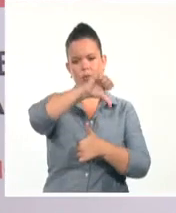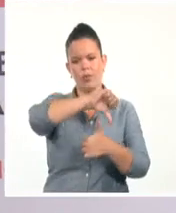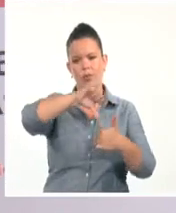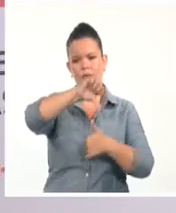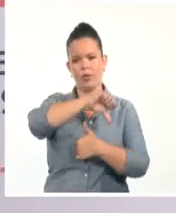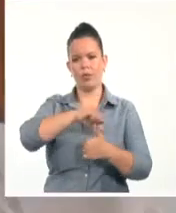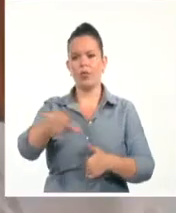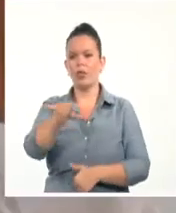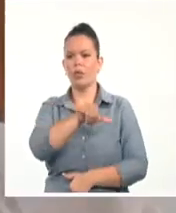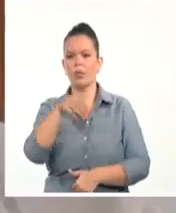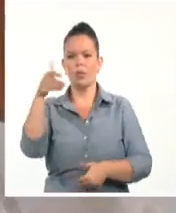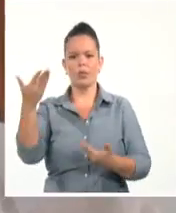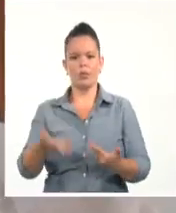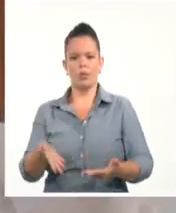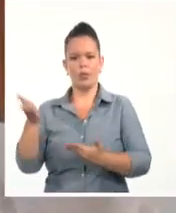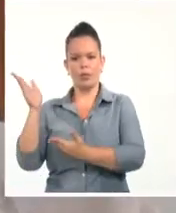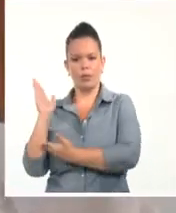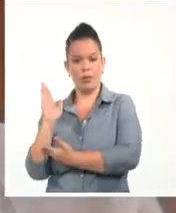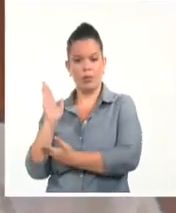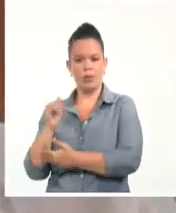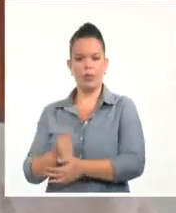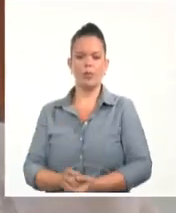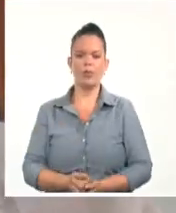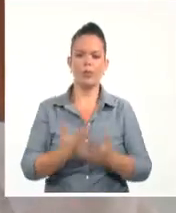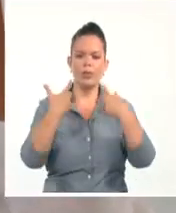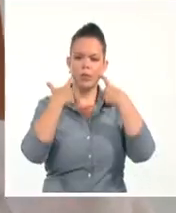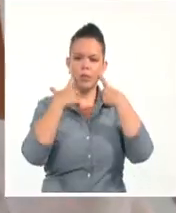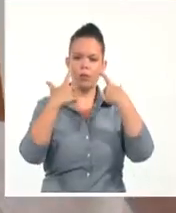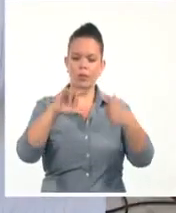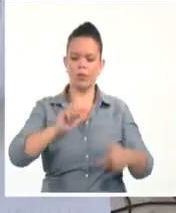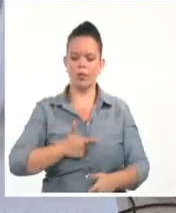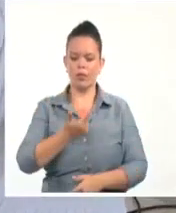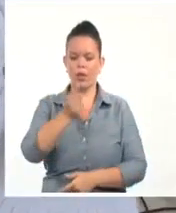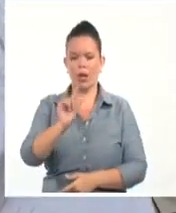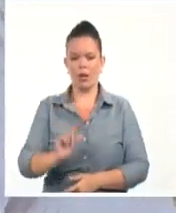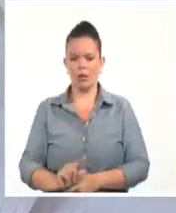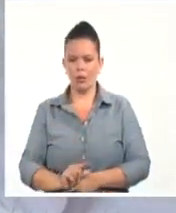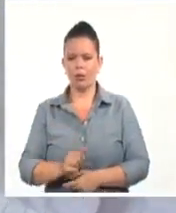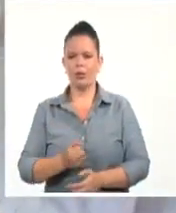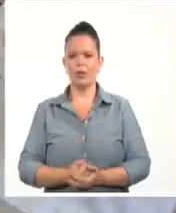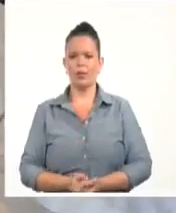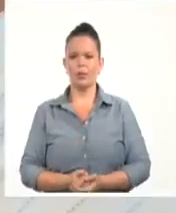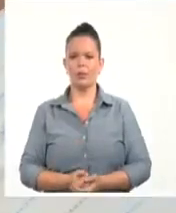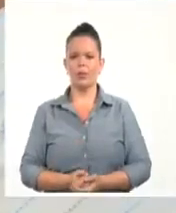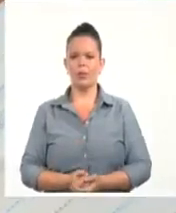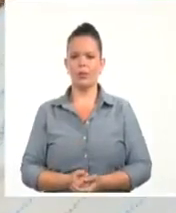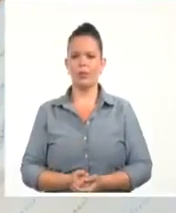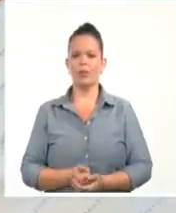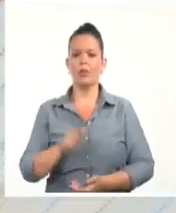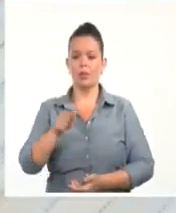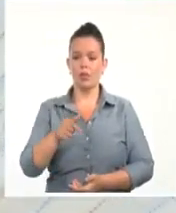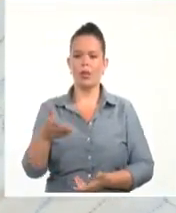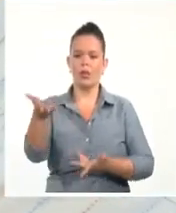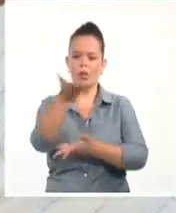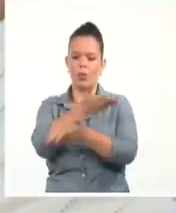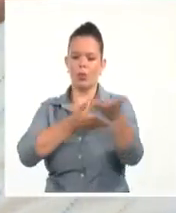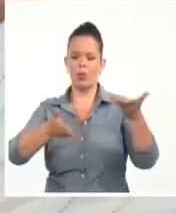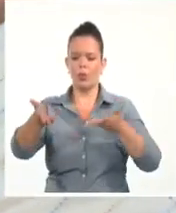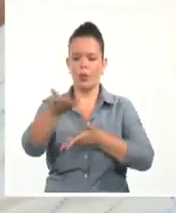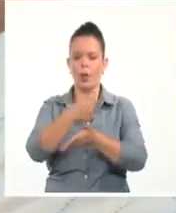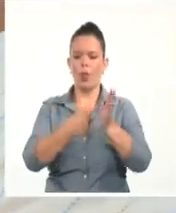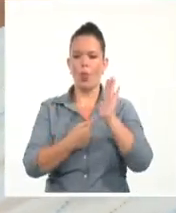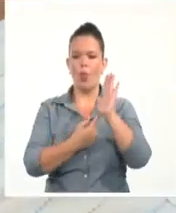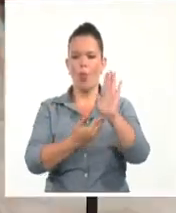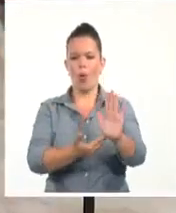Odilio Urfé, impacto y vigencia de su obra para la música y la musicología cubana, espacio teórico en el que se destacó la obra del músico